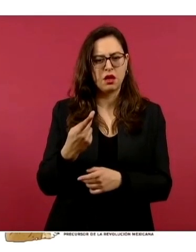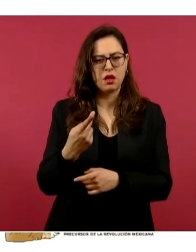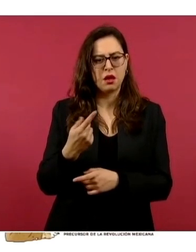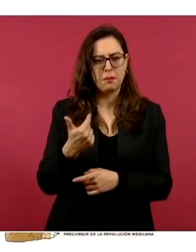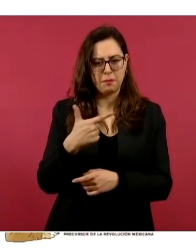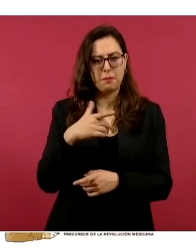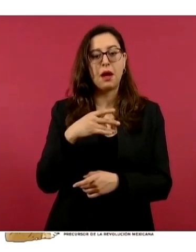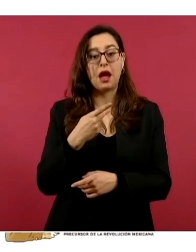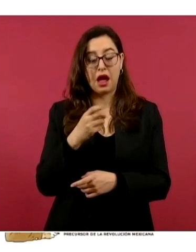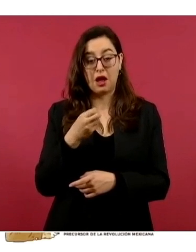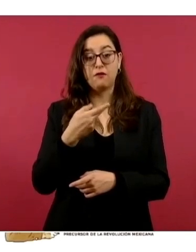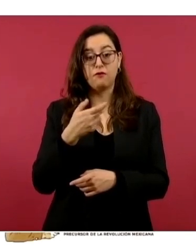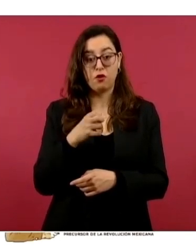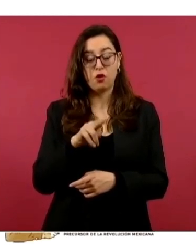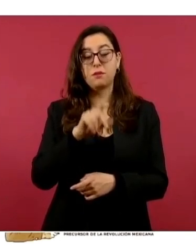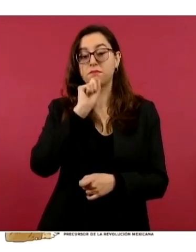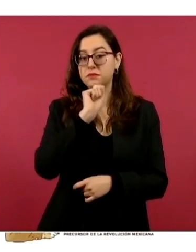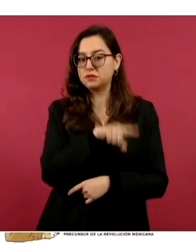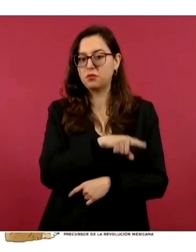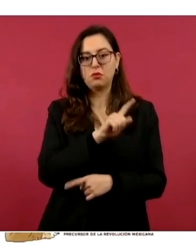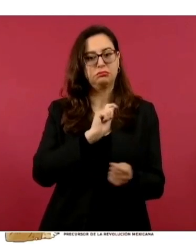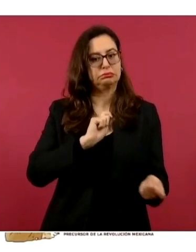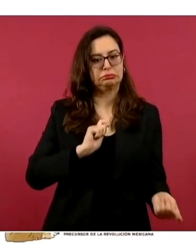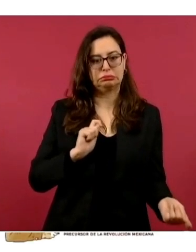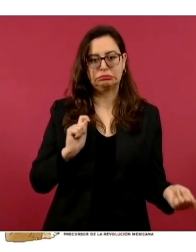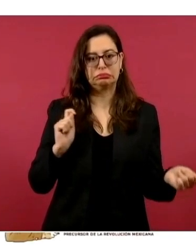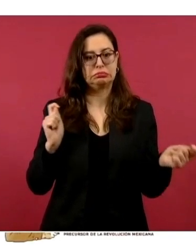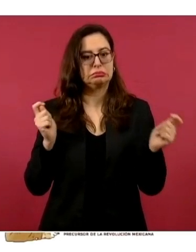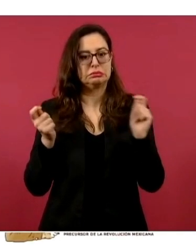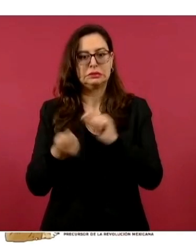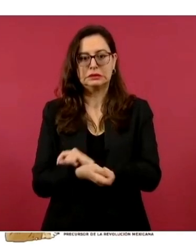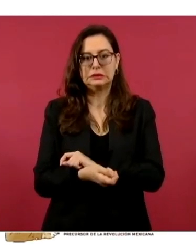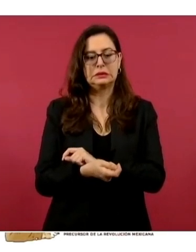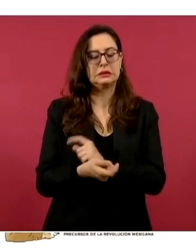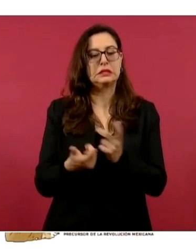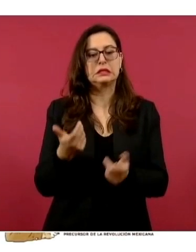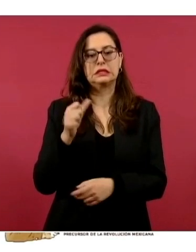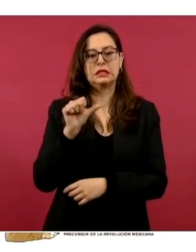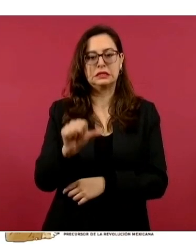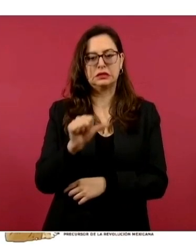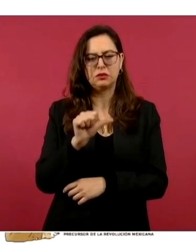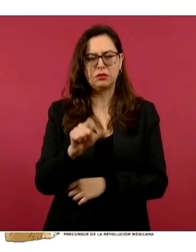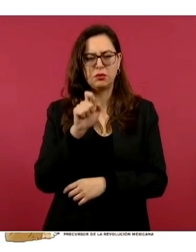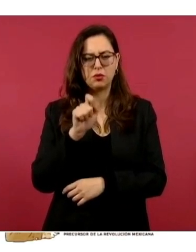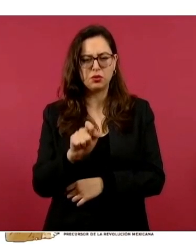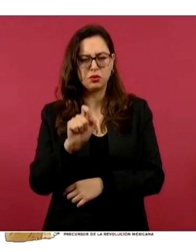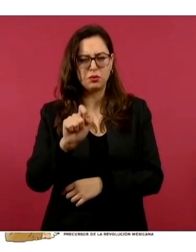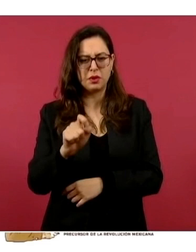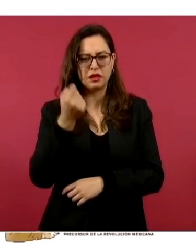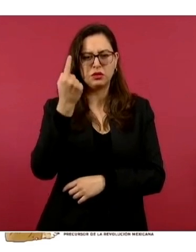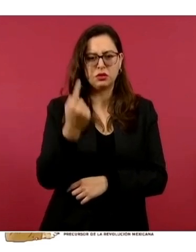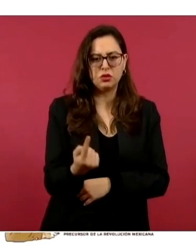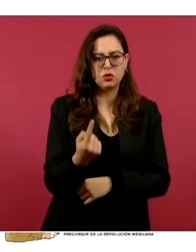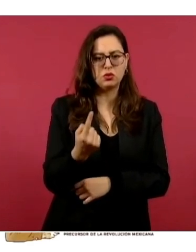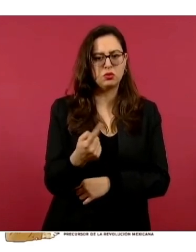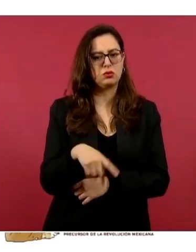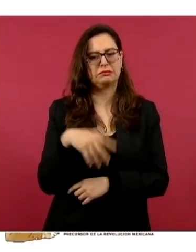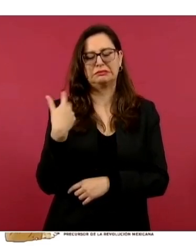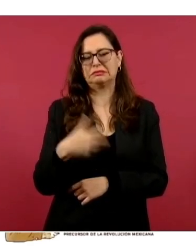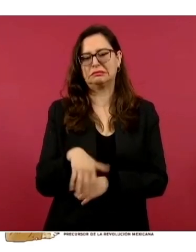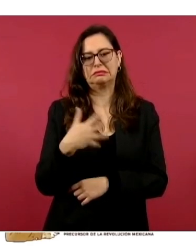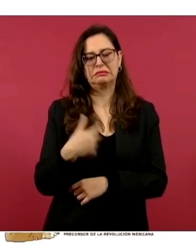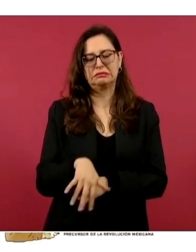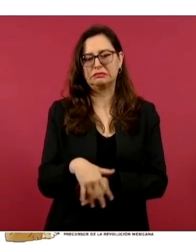centavos, porque el tipo cambiario 19.21 y otra comisión muy alta de